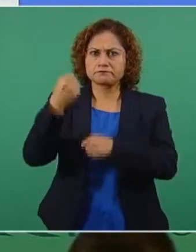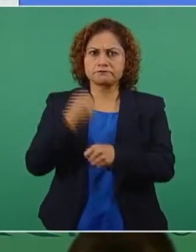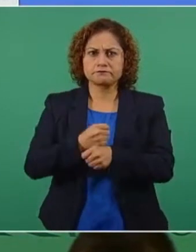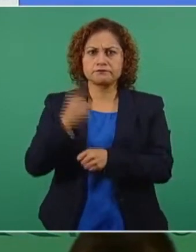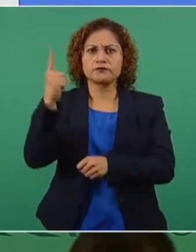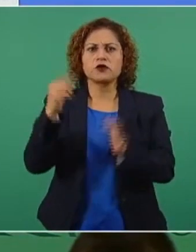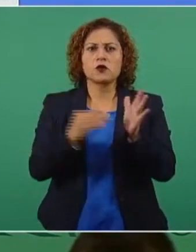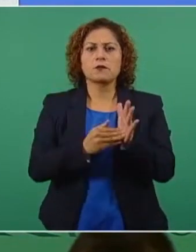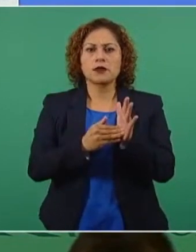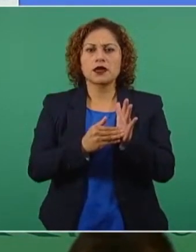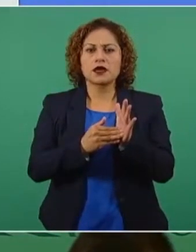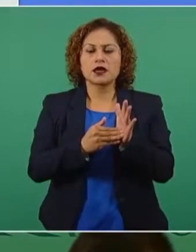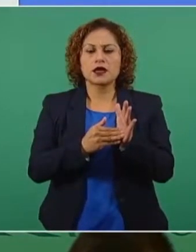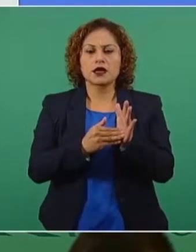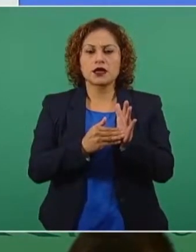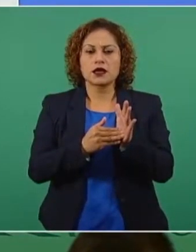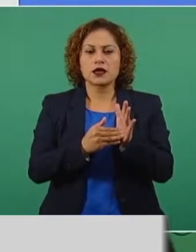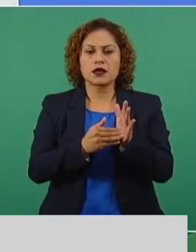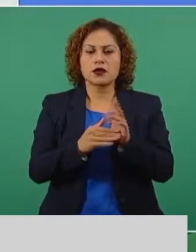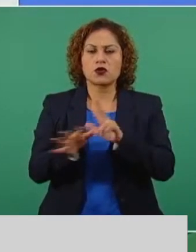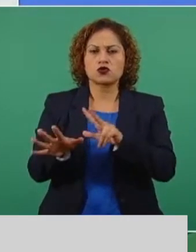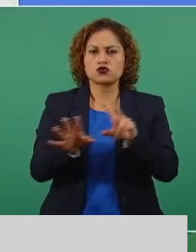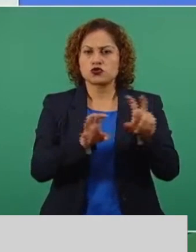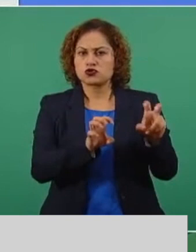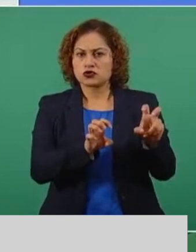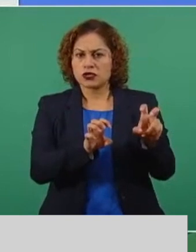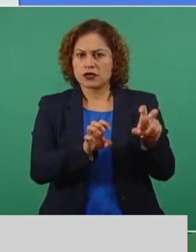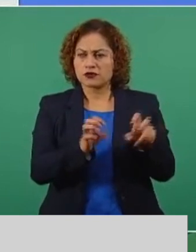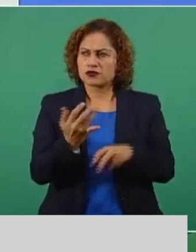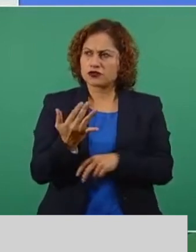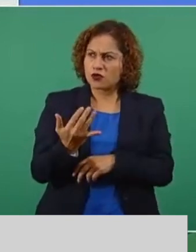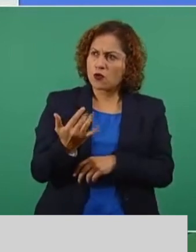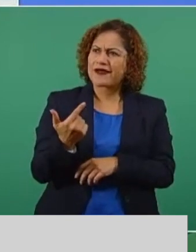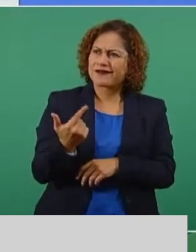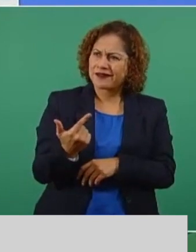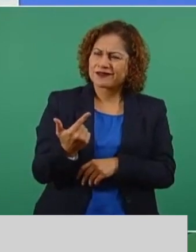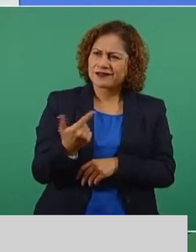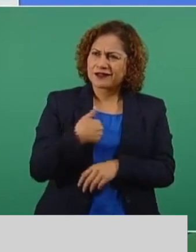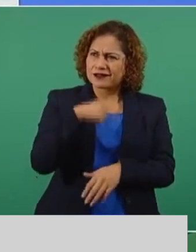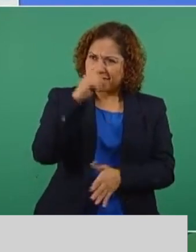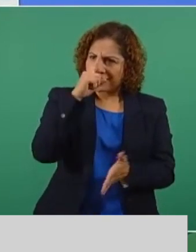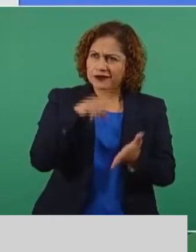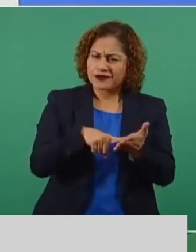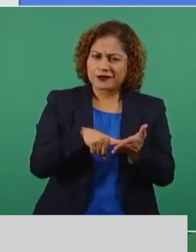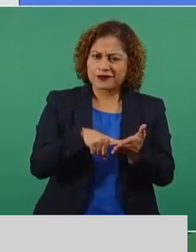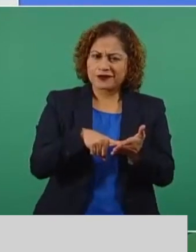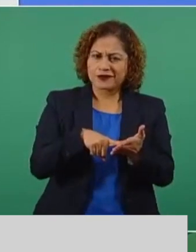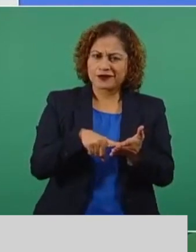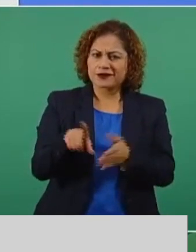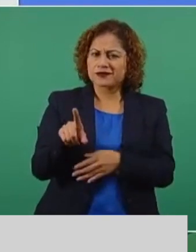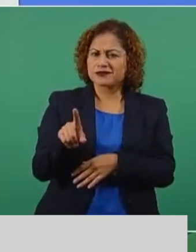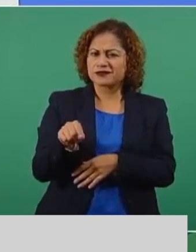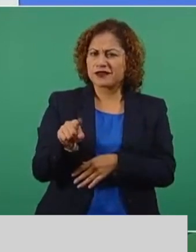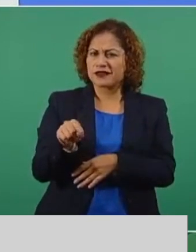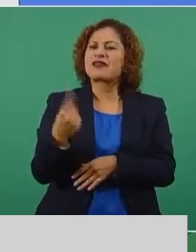dirigida al doctor Santiago Nieto Castillo, pero así tajante el presidente dice él no tiene nada que ver,